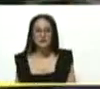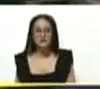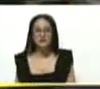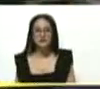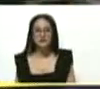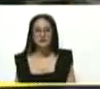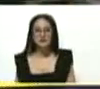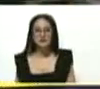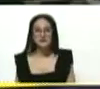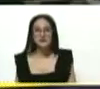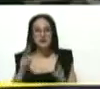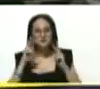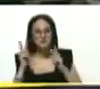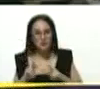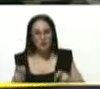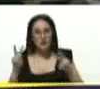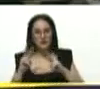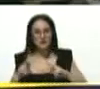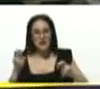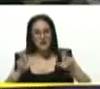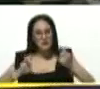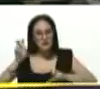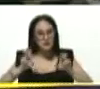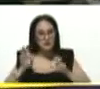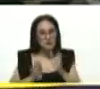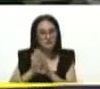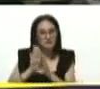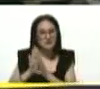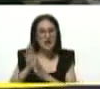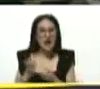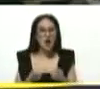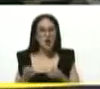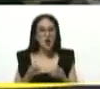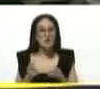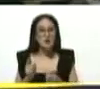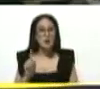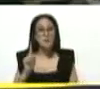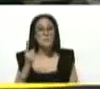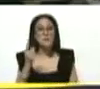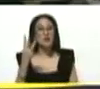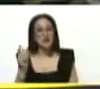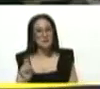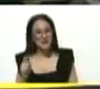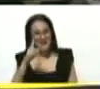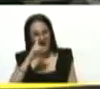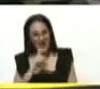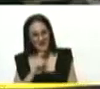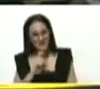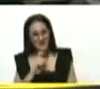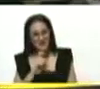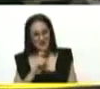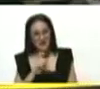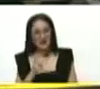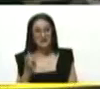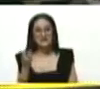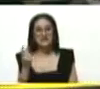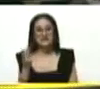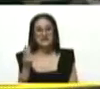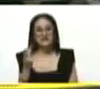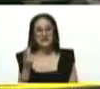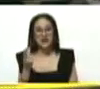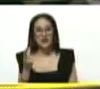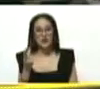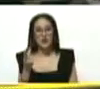Estuvimos revisando las estadísticas de crecimiento económico en el primer trimestre, en el segundo trimestre.